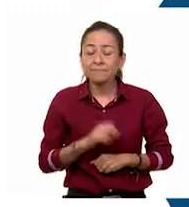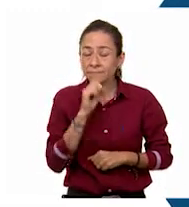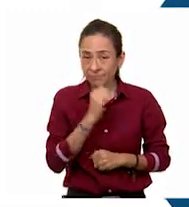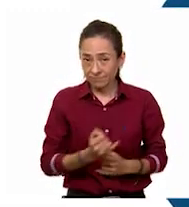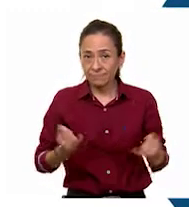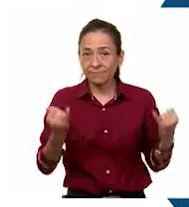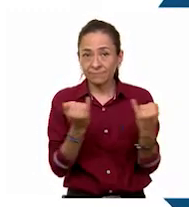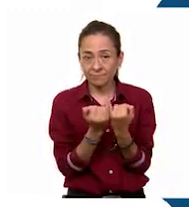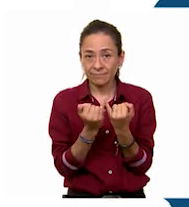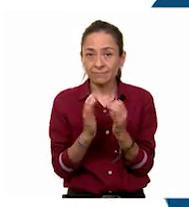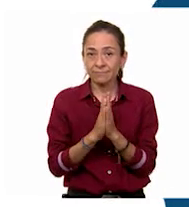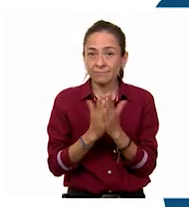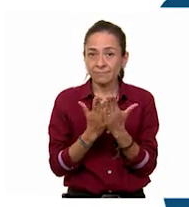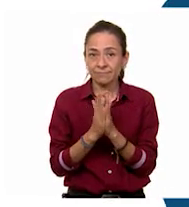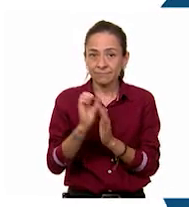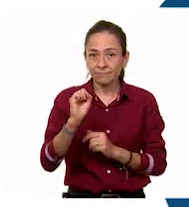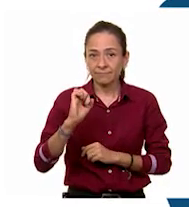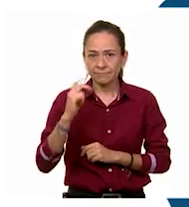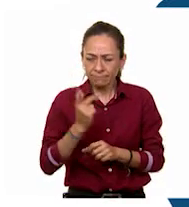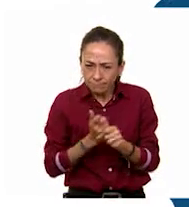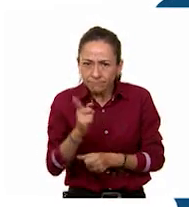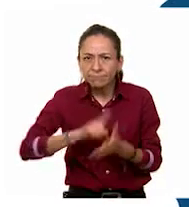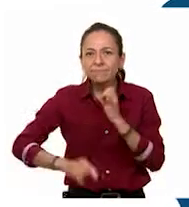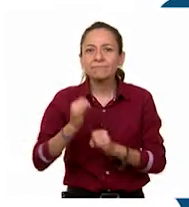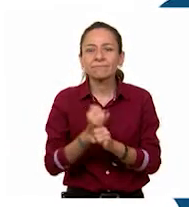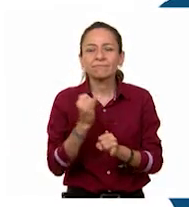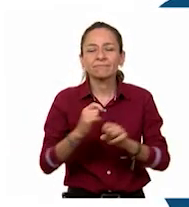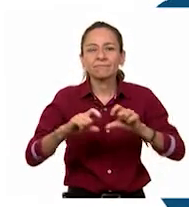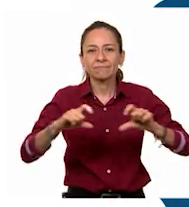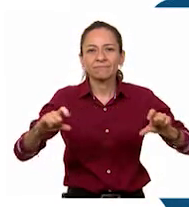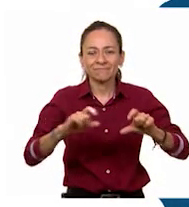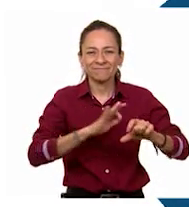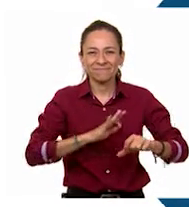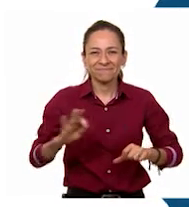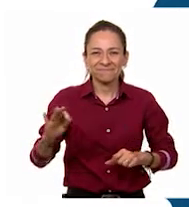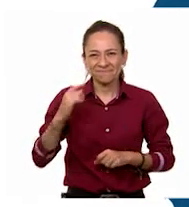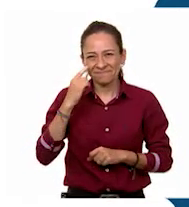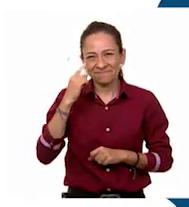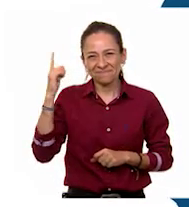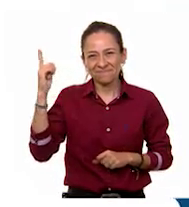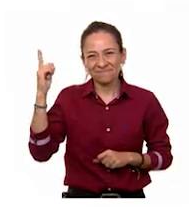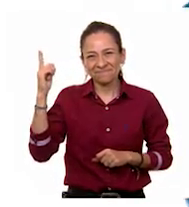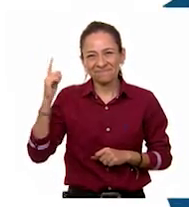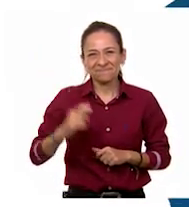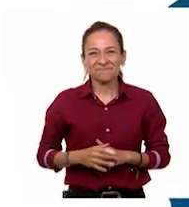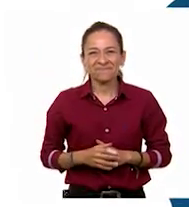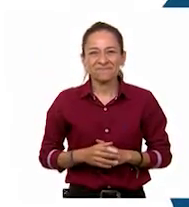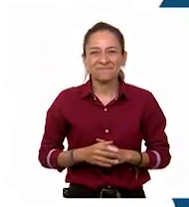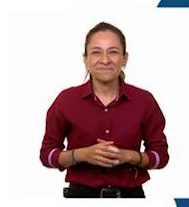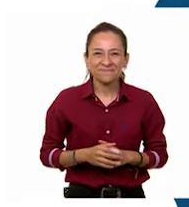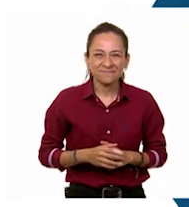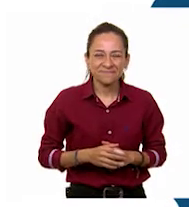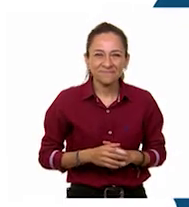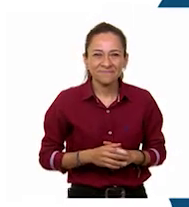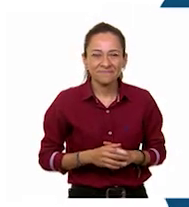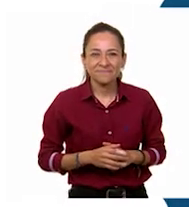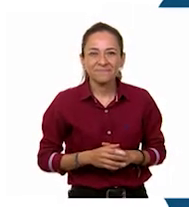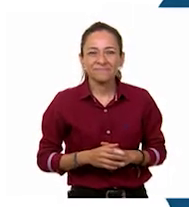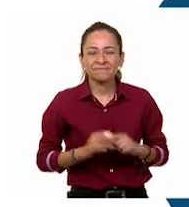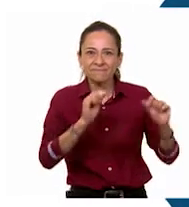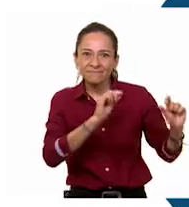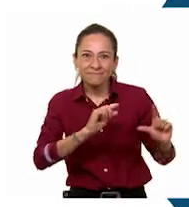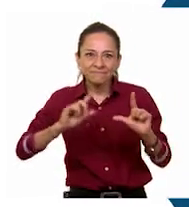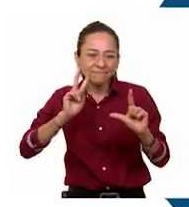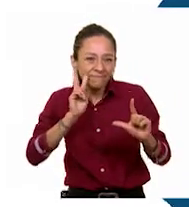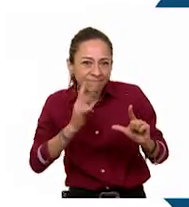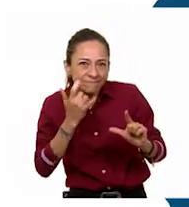encontrar los libros de texto en la página con aliteg.cep.gov.mx. Si quieres volver